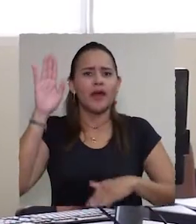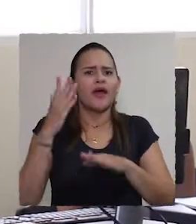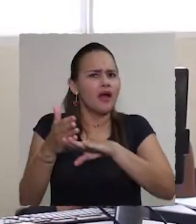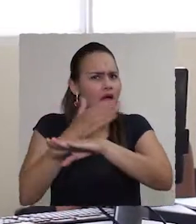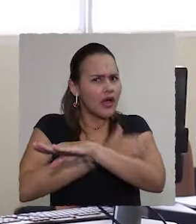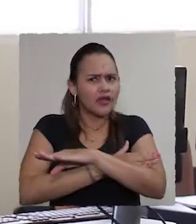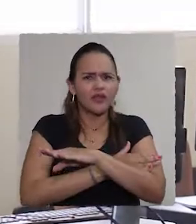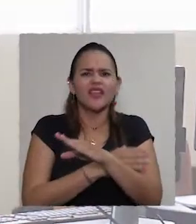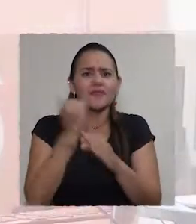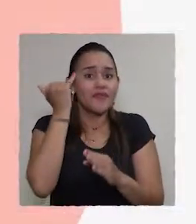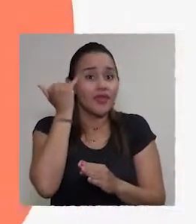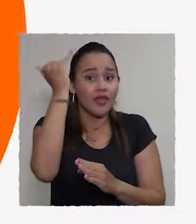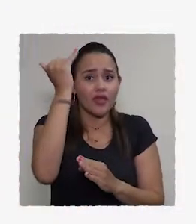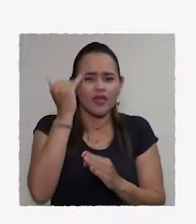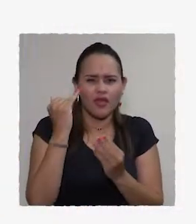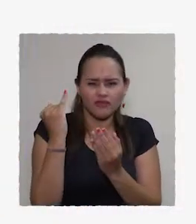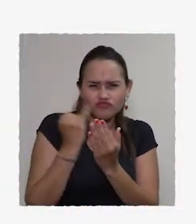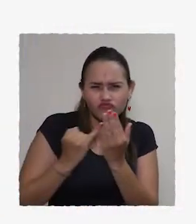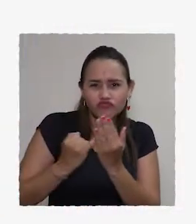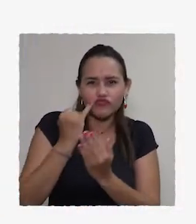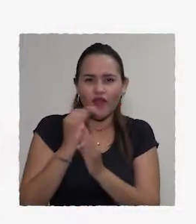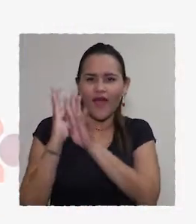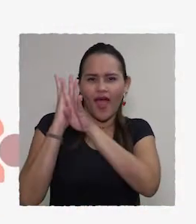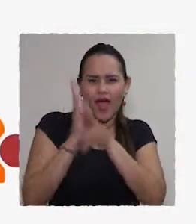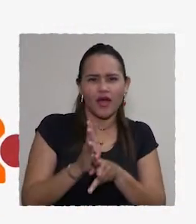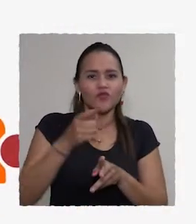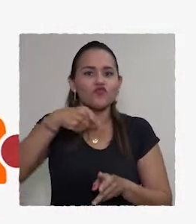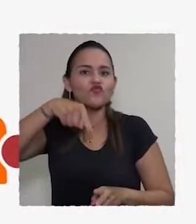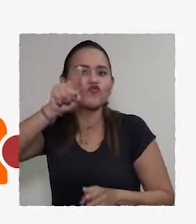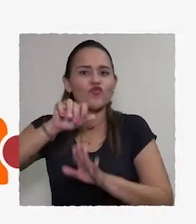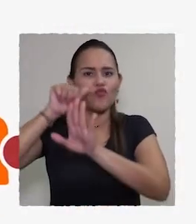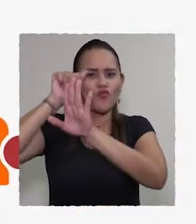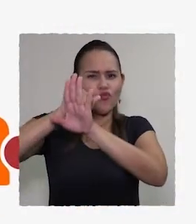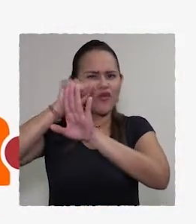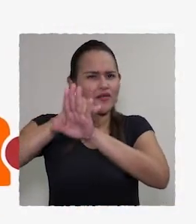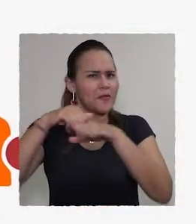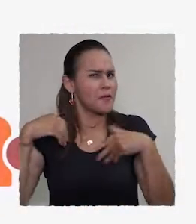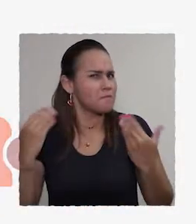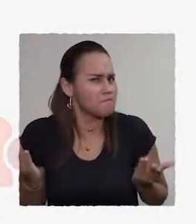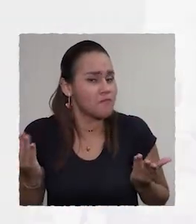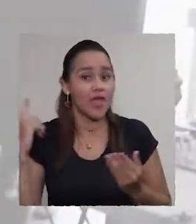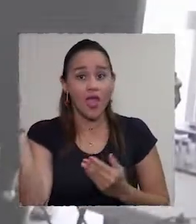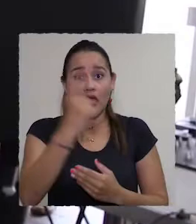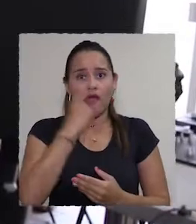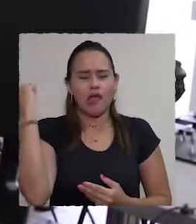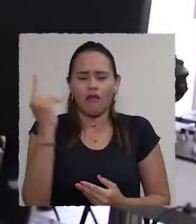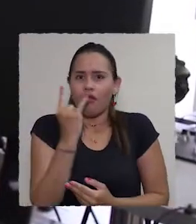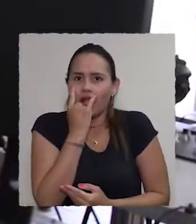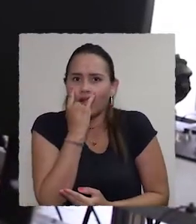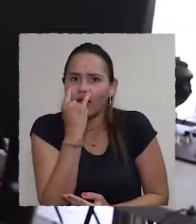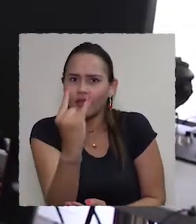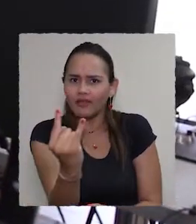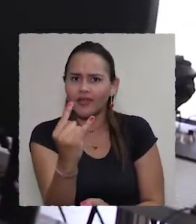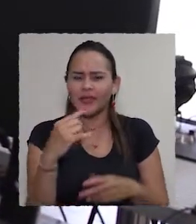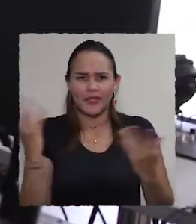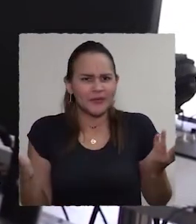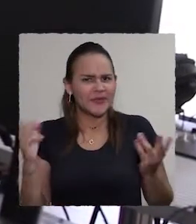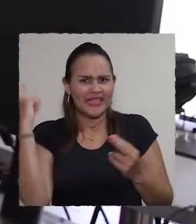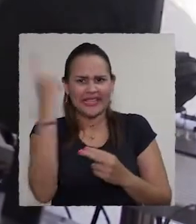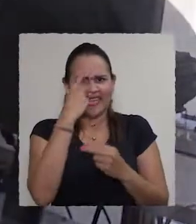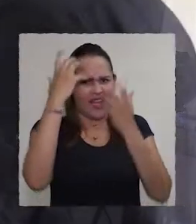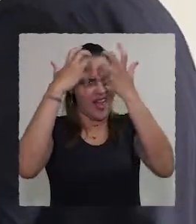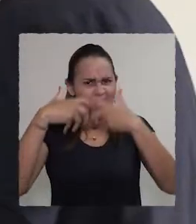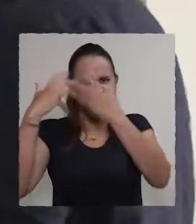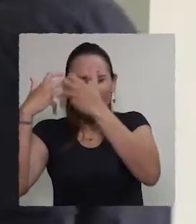logró diseñar la app móvil a tu puerta, lo que llamó profundamente la atención de los directivos de la multinacional iFood. Y